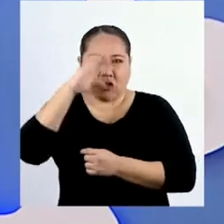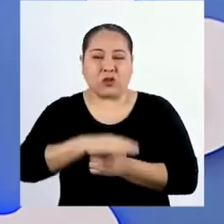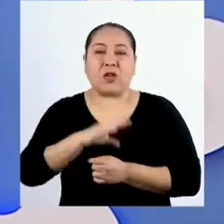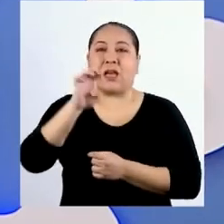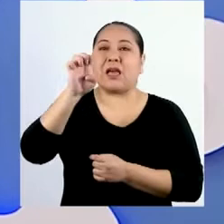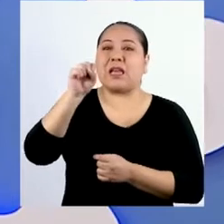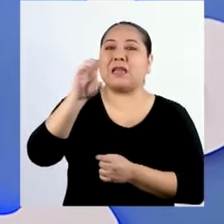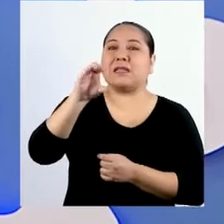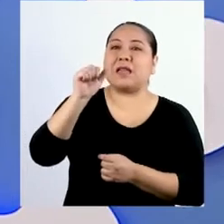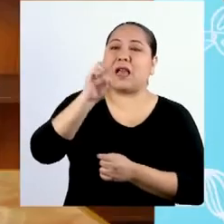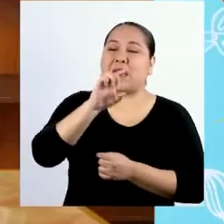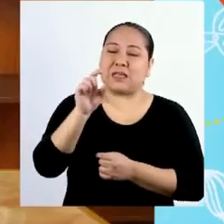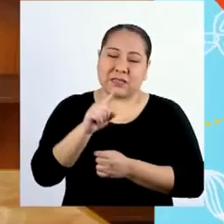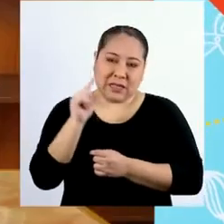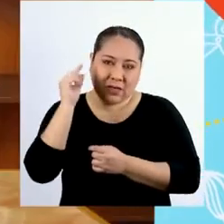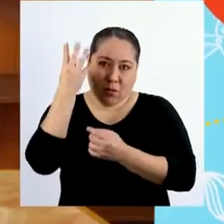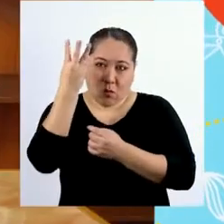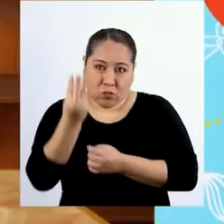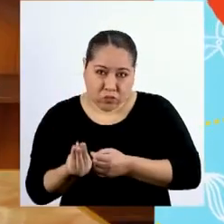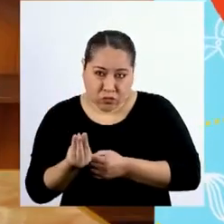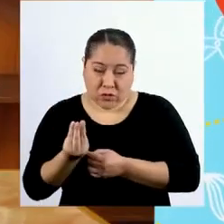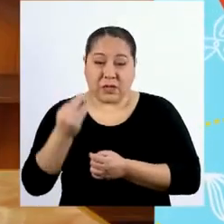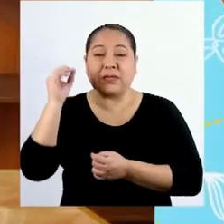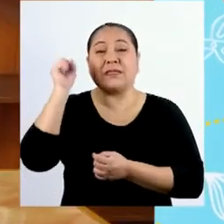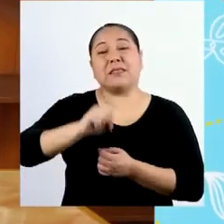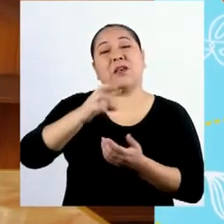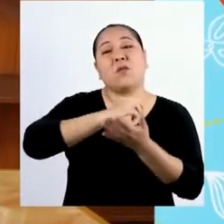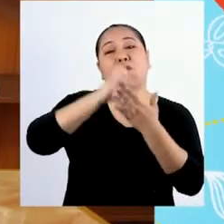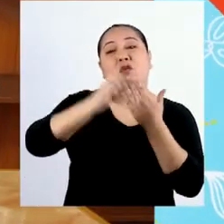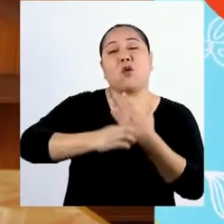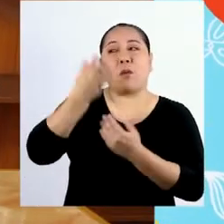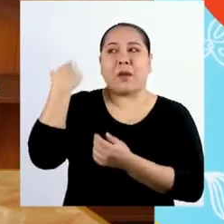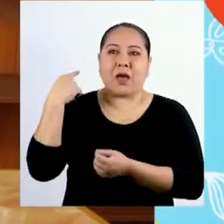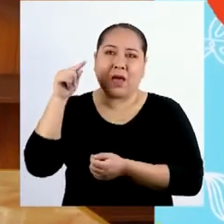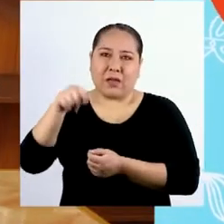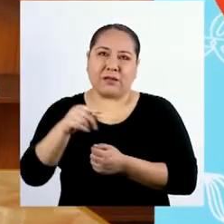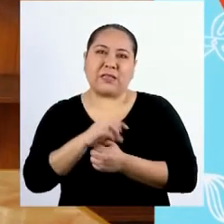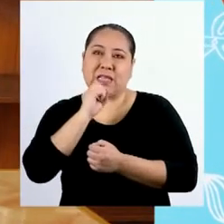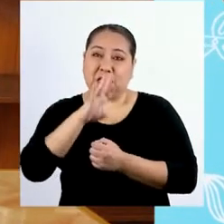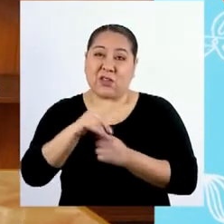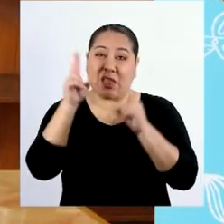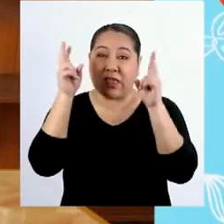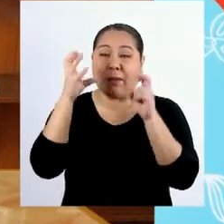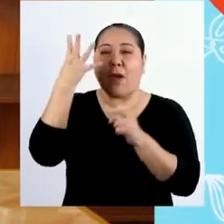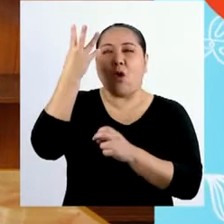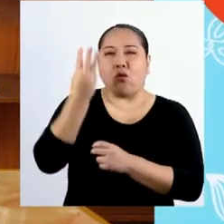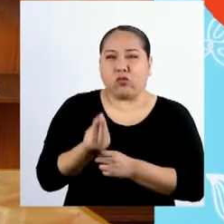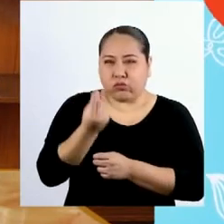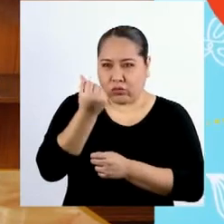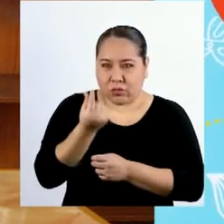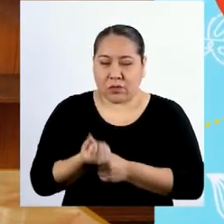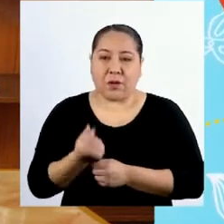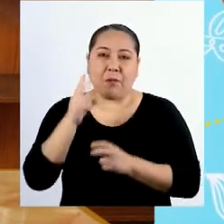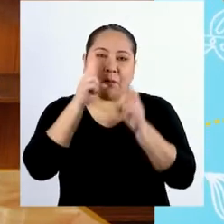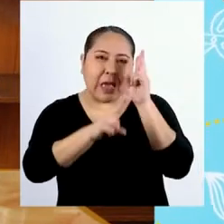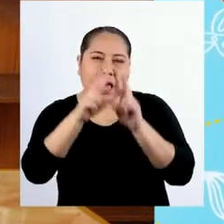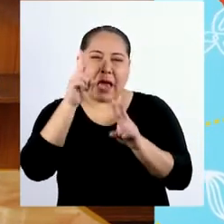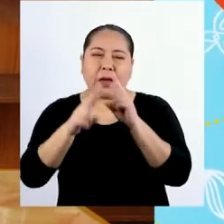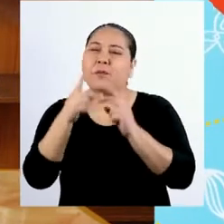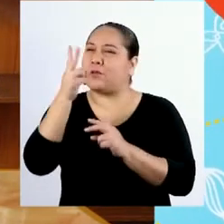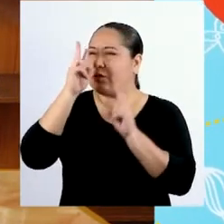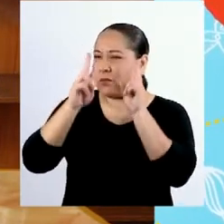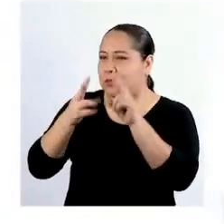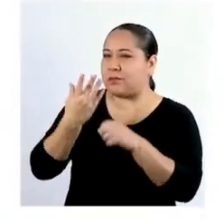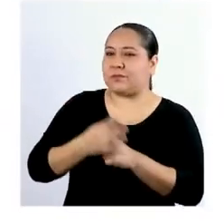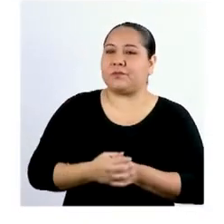escasez. Es verdad. En un programa anterior hablamos de la escasez. Revisemos juntas y juntos